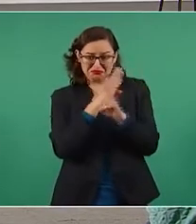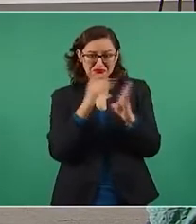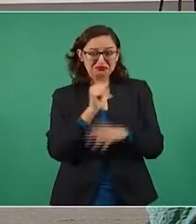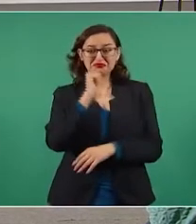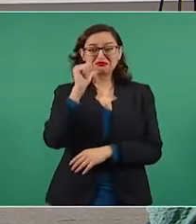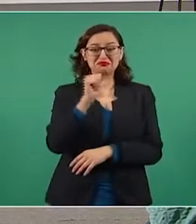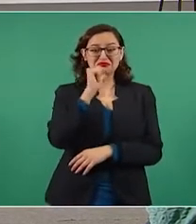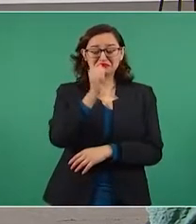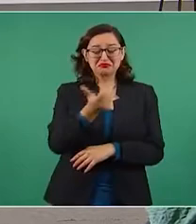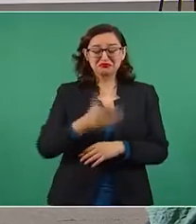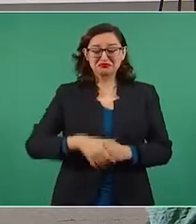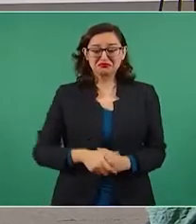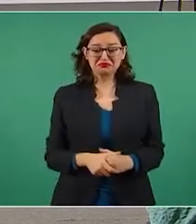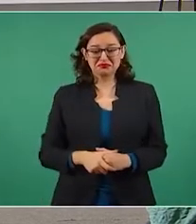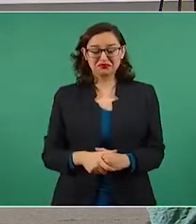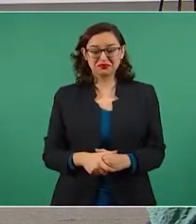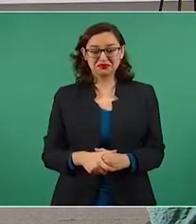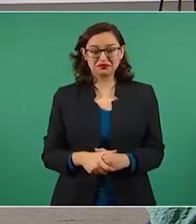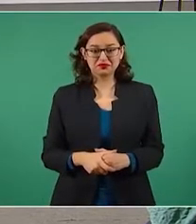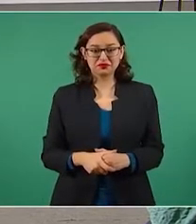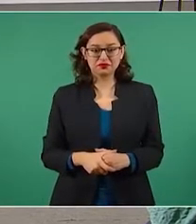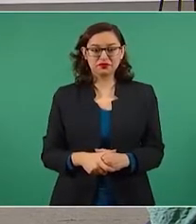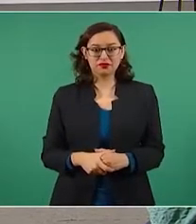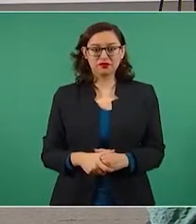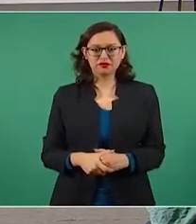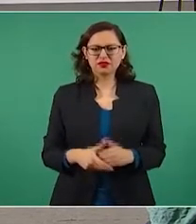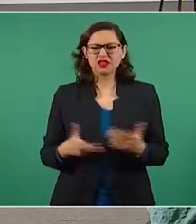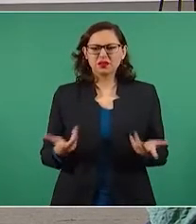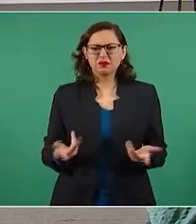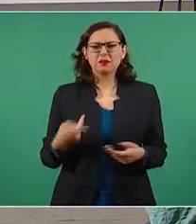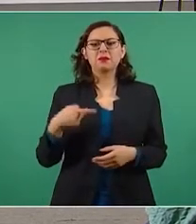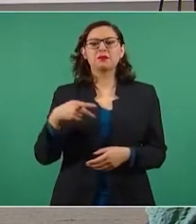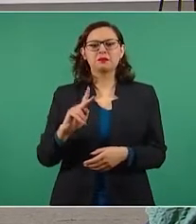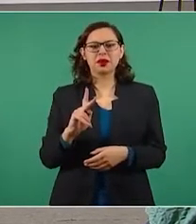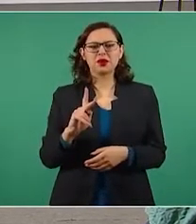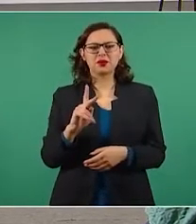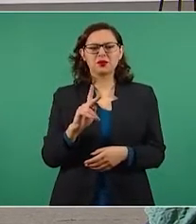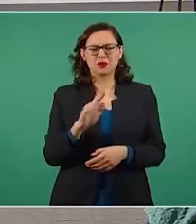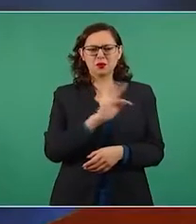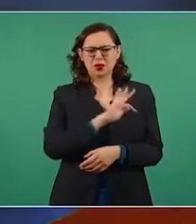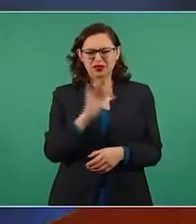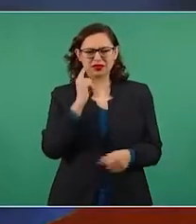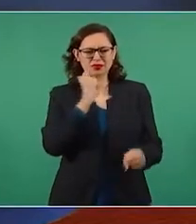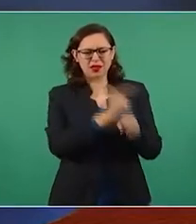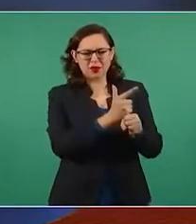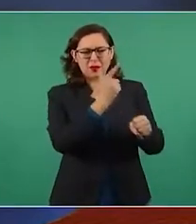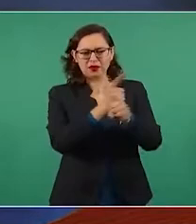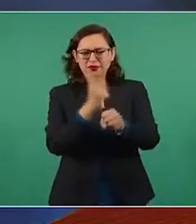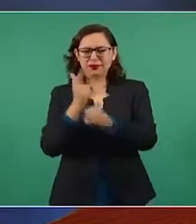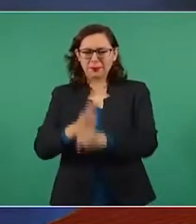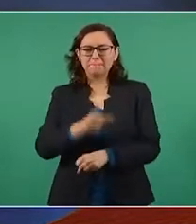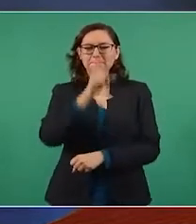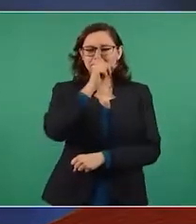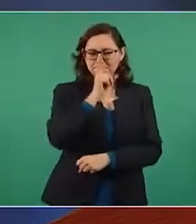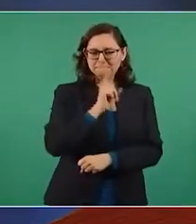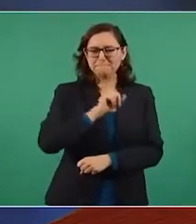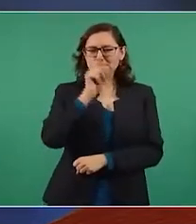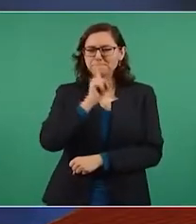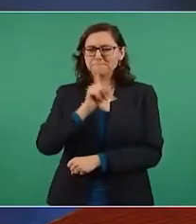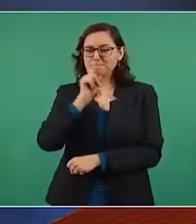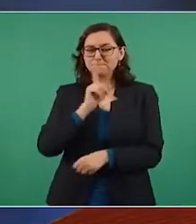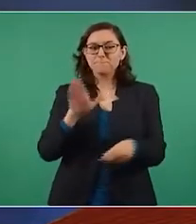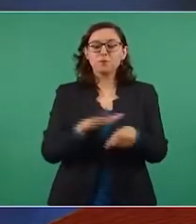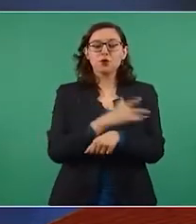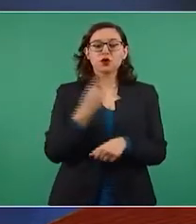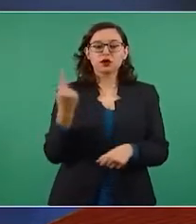Bueno, aquí quiero destacar algunas cuestiones que saltan a la vista. Después de que publica Javier Tejado